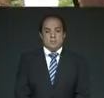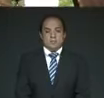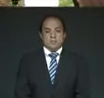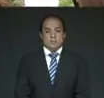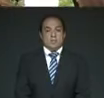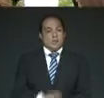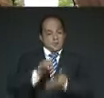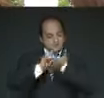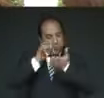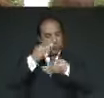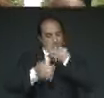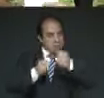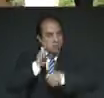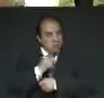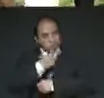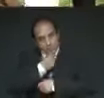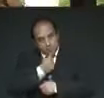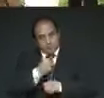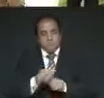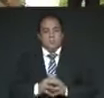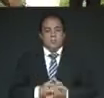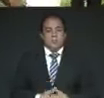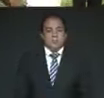Muchas gracias a todas y todos.